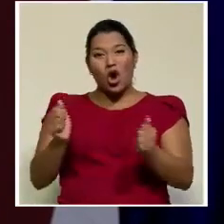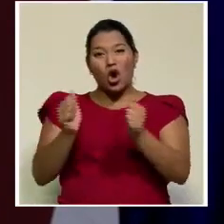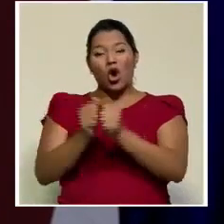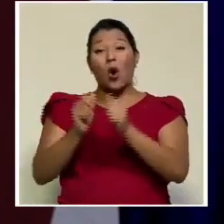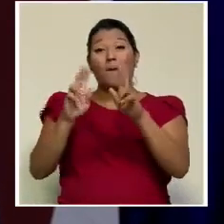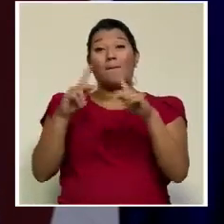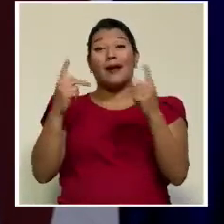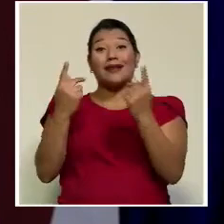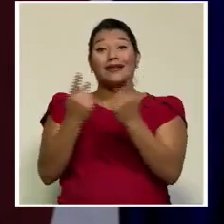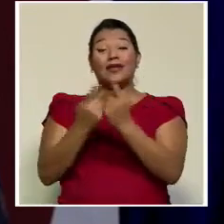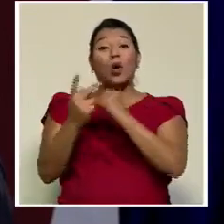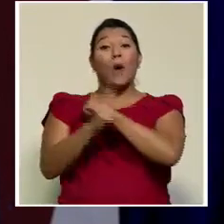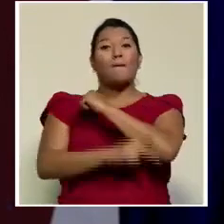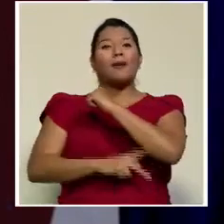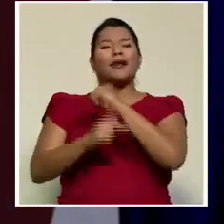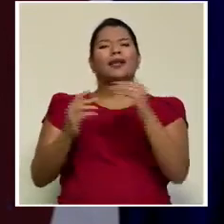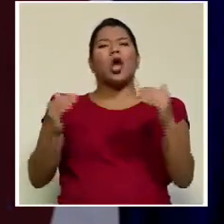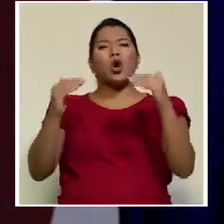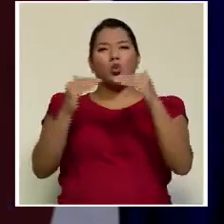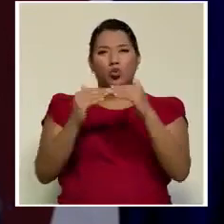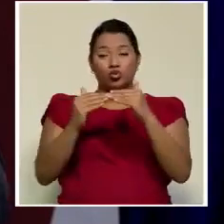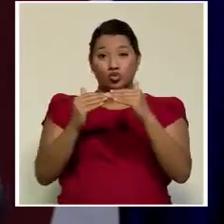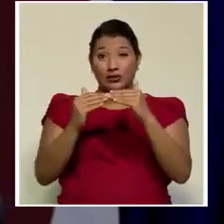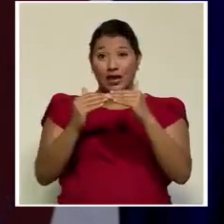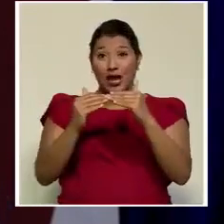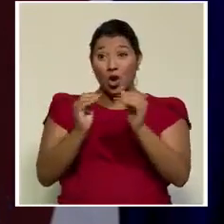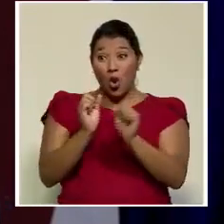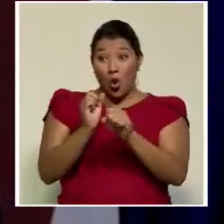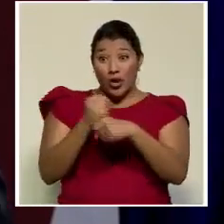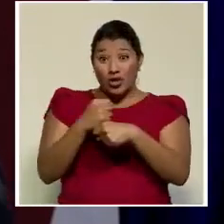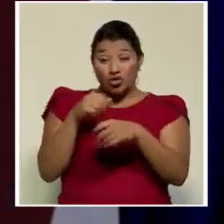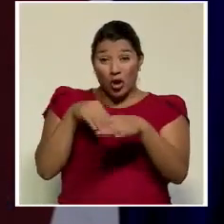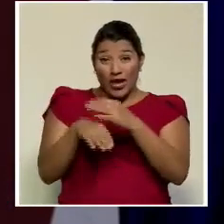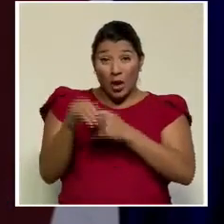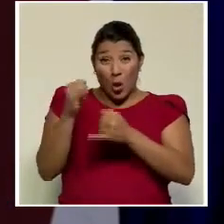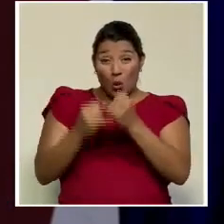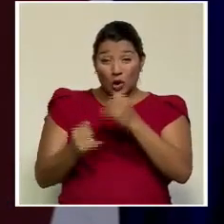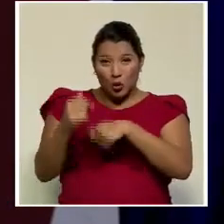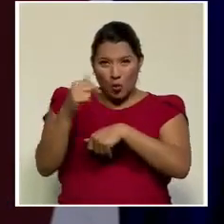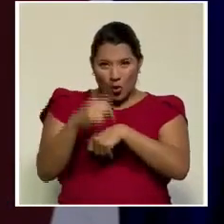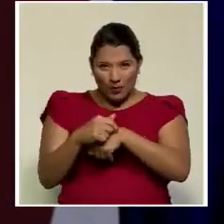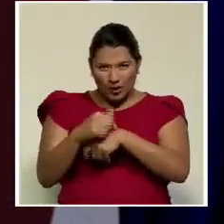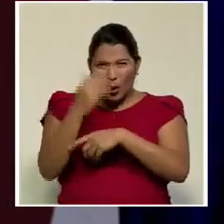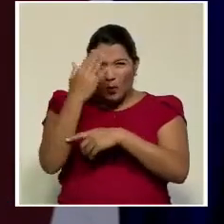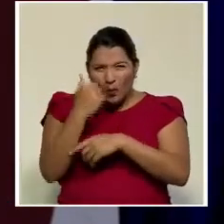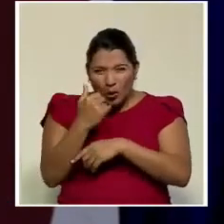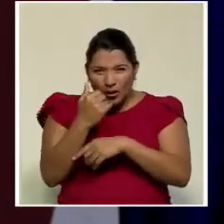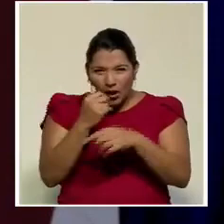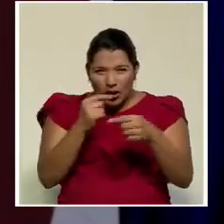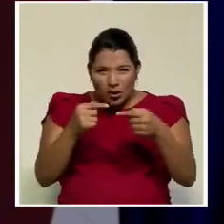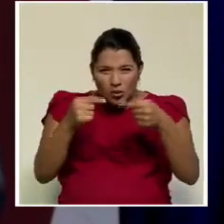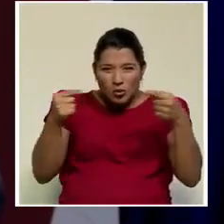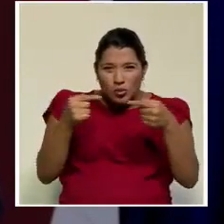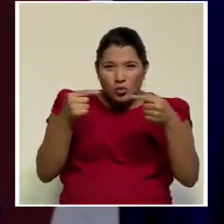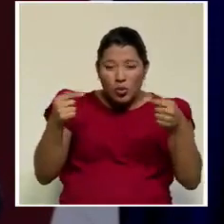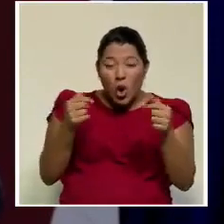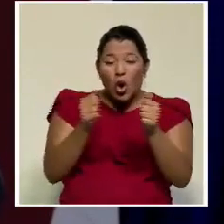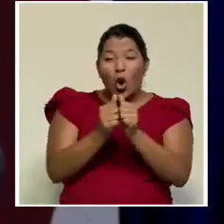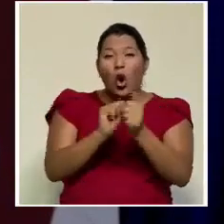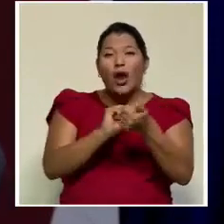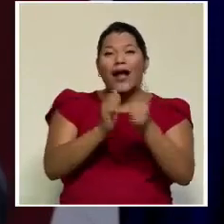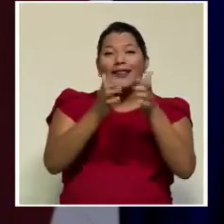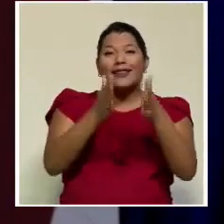además, se dio a último momento tras su pelea con el candidato presidencial de liberación y en